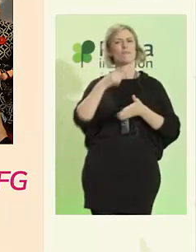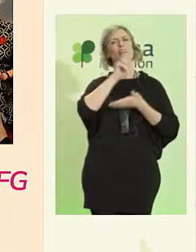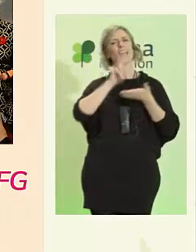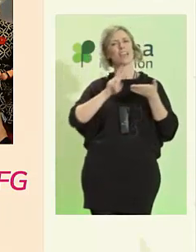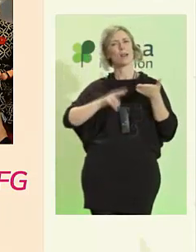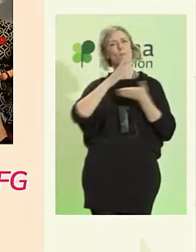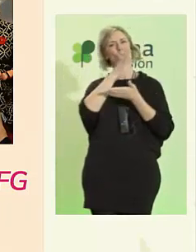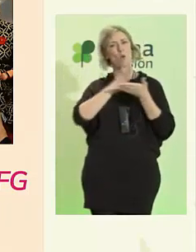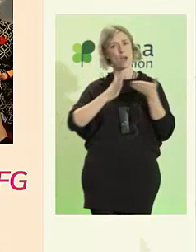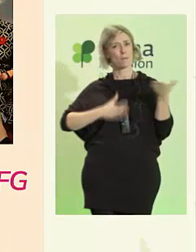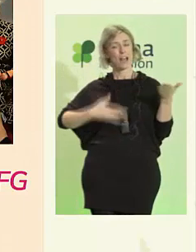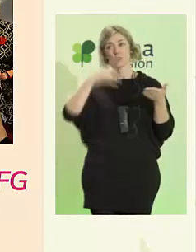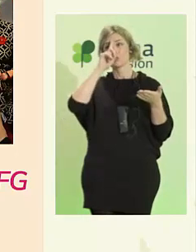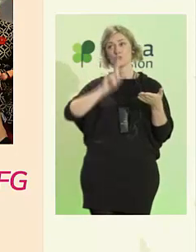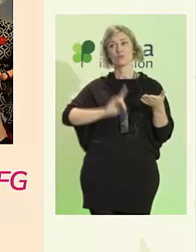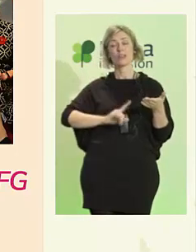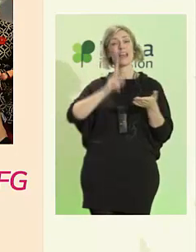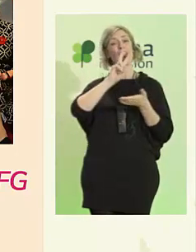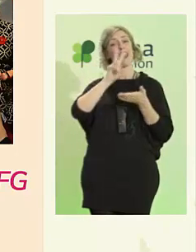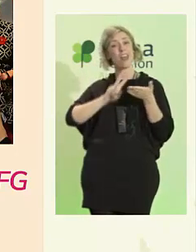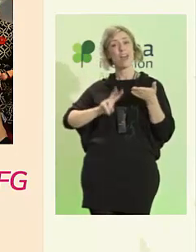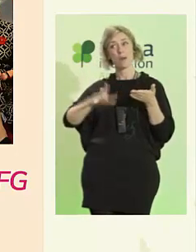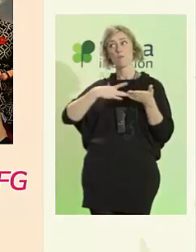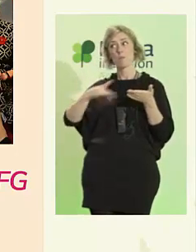No sé si lo podrán leer en pantalla.